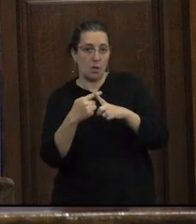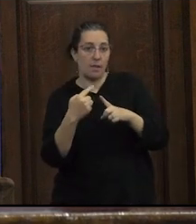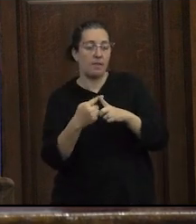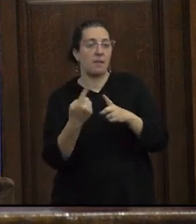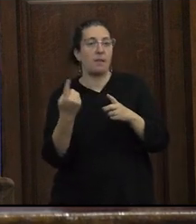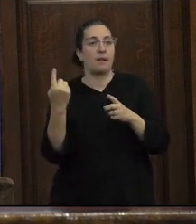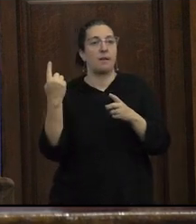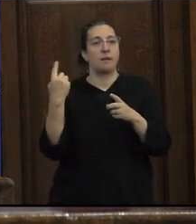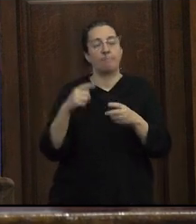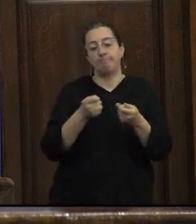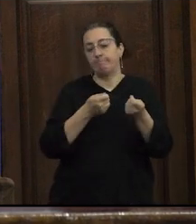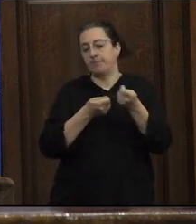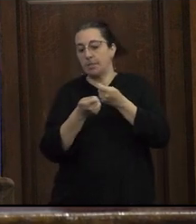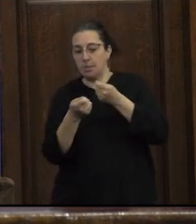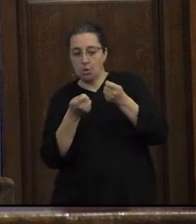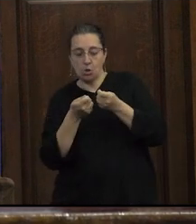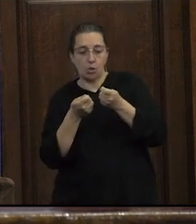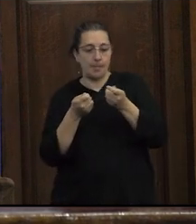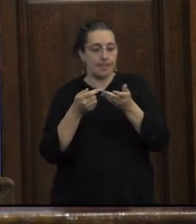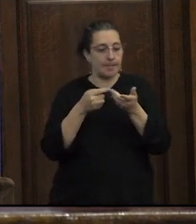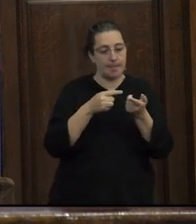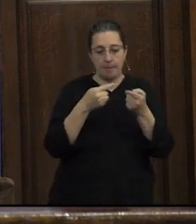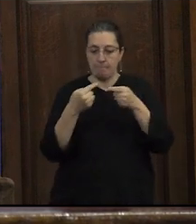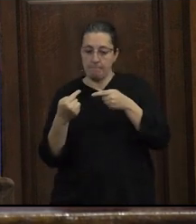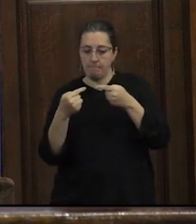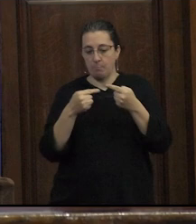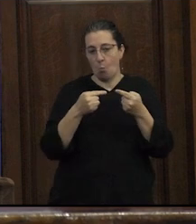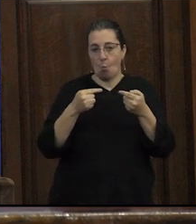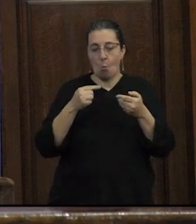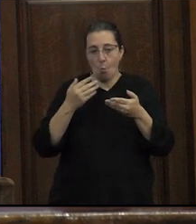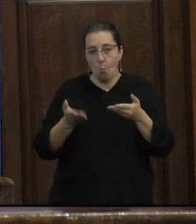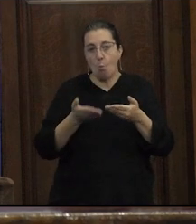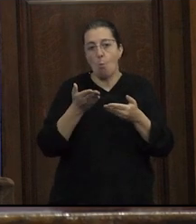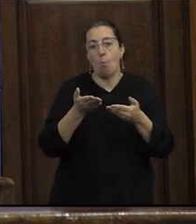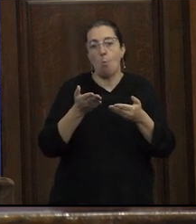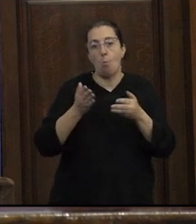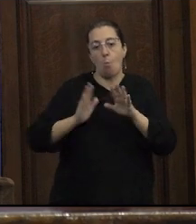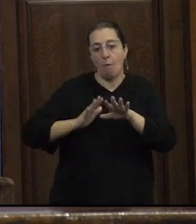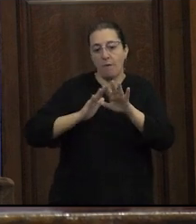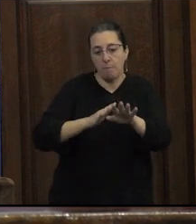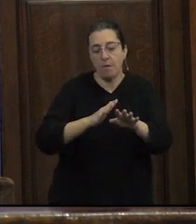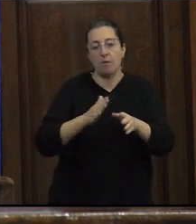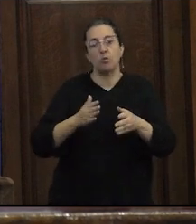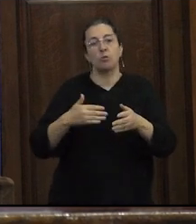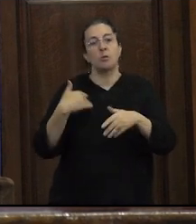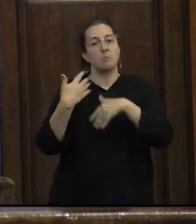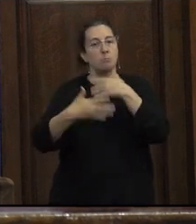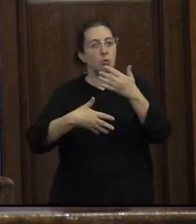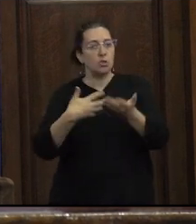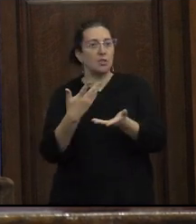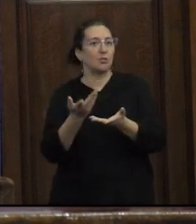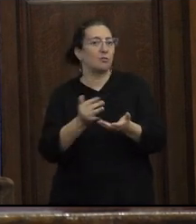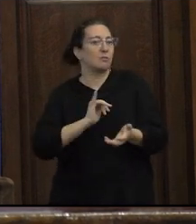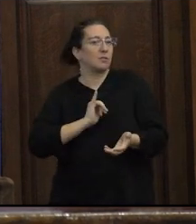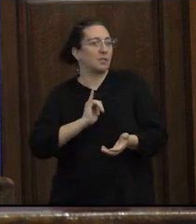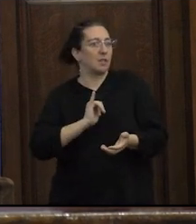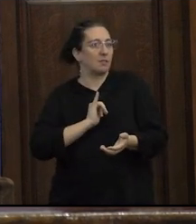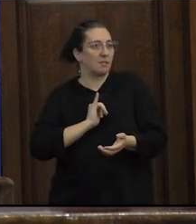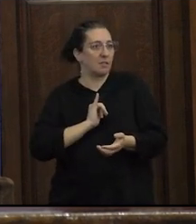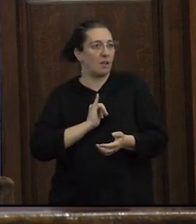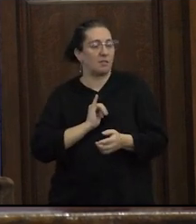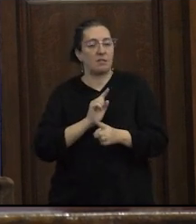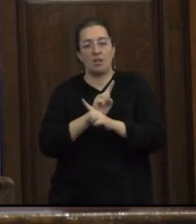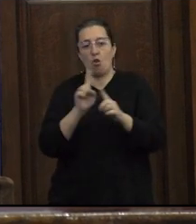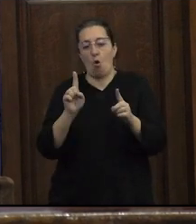enfrentan a tensiones ambigüedades y movimientos y a procesos identitarios más